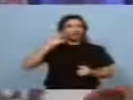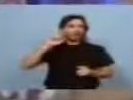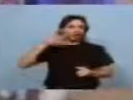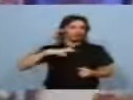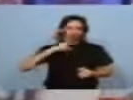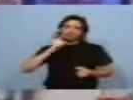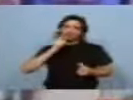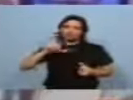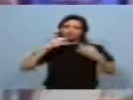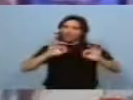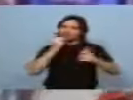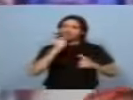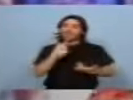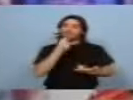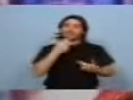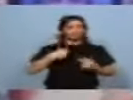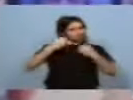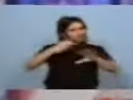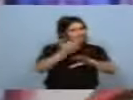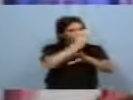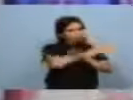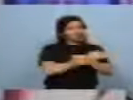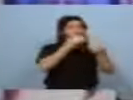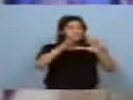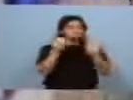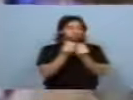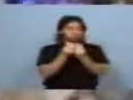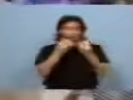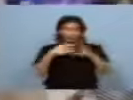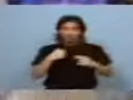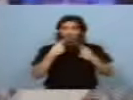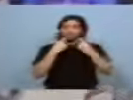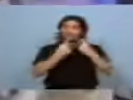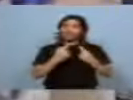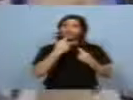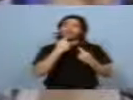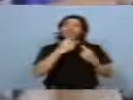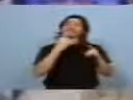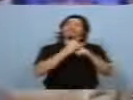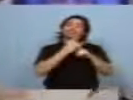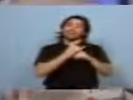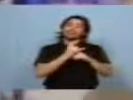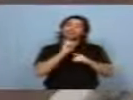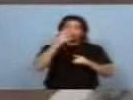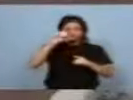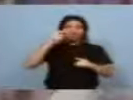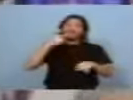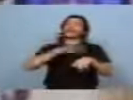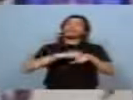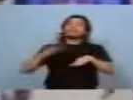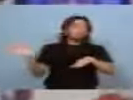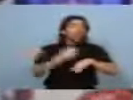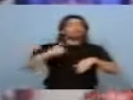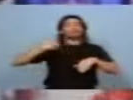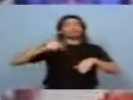nadie. No, no lo salva Porque esto que viene ahora, viene de antes, viene de hace mucho. Y yo te lo dije, ¿eh? Te lo dije siempre, Telma. ¿De quién es la culpa de